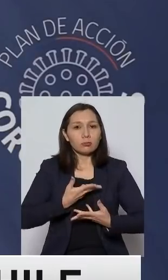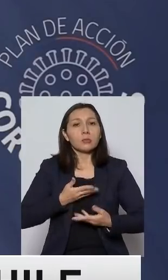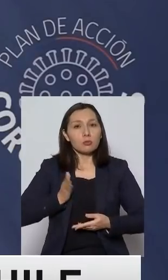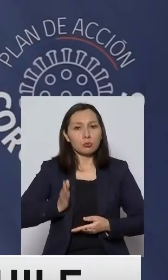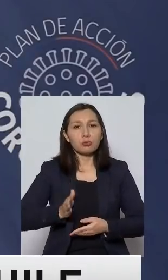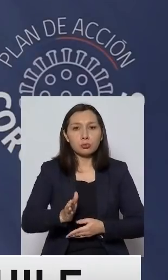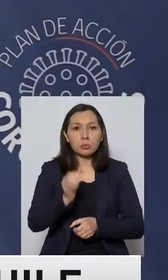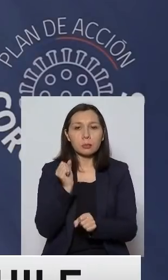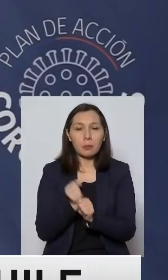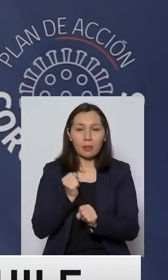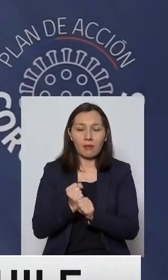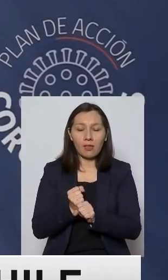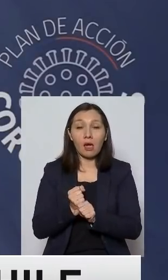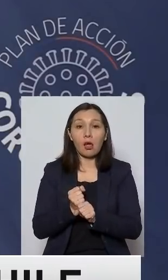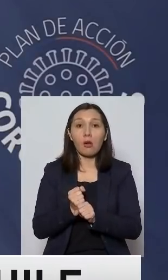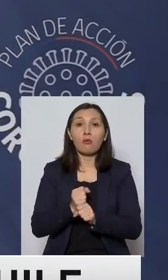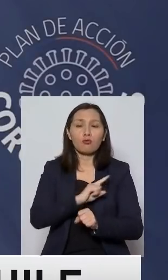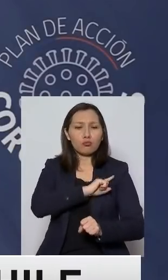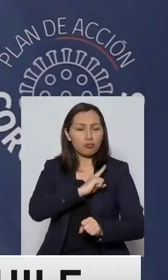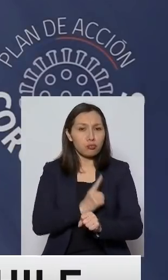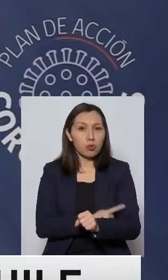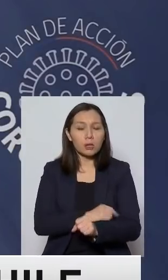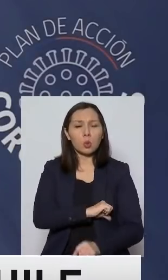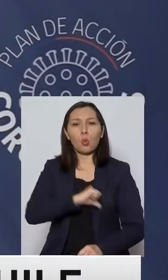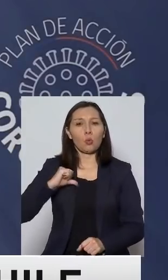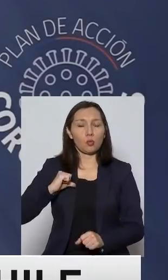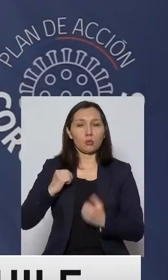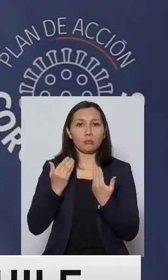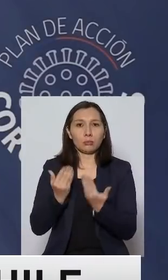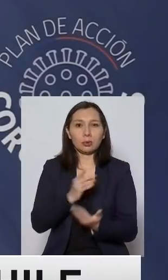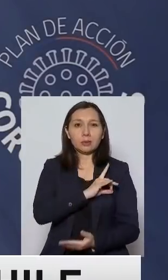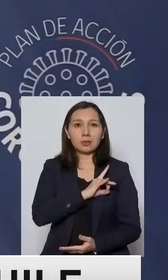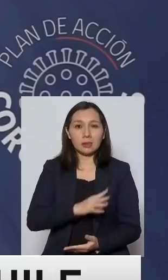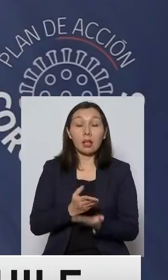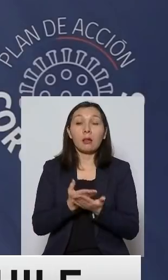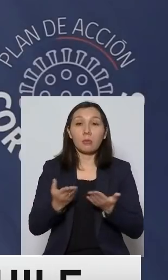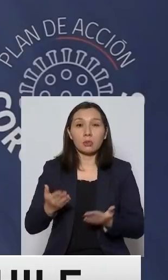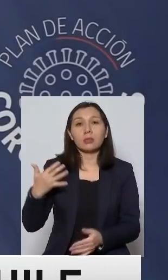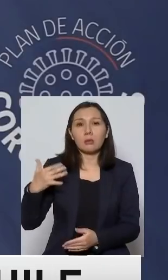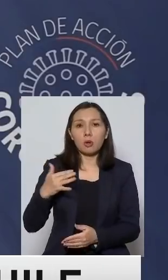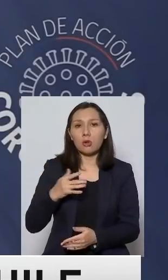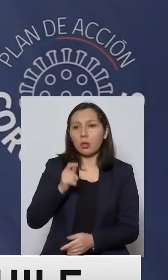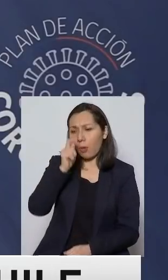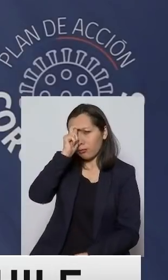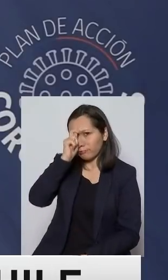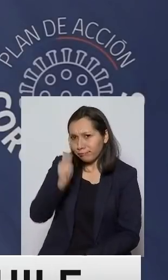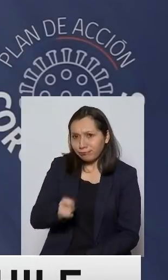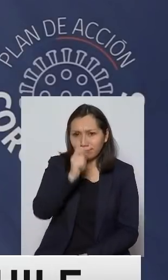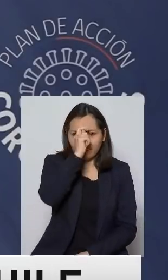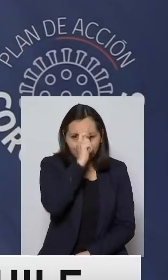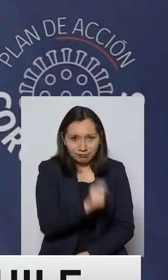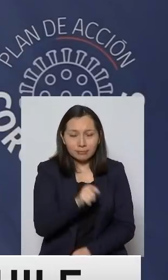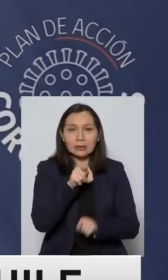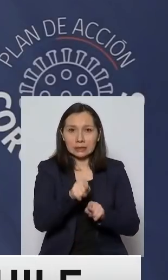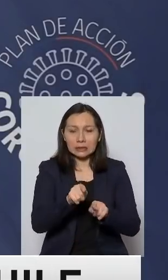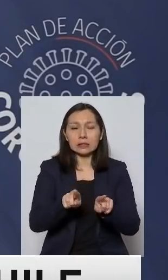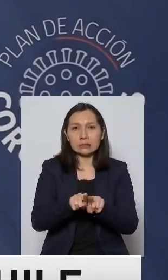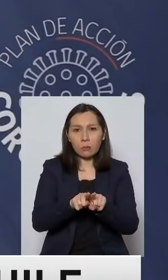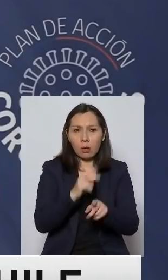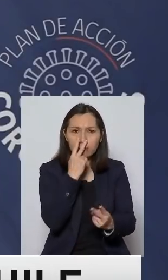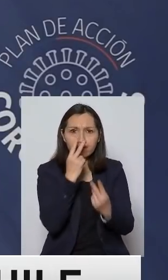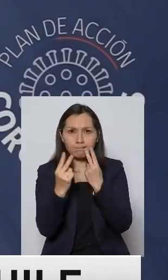seguir trabajando. Son fuerza y orgullo de Chile. Por eso es importante reconocerlos, por eso es importante